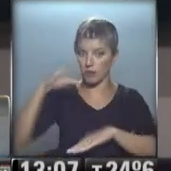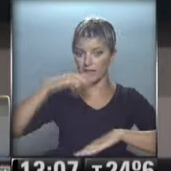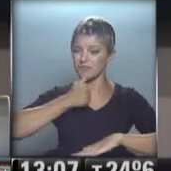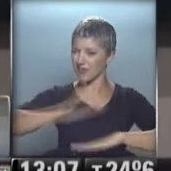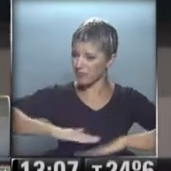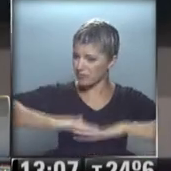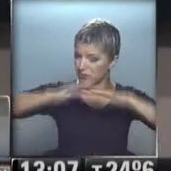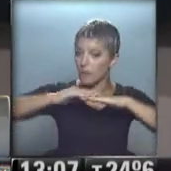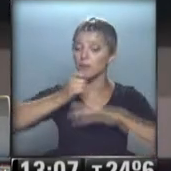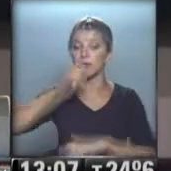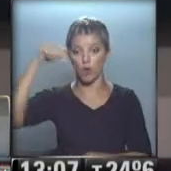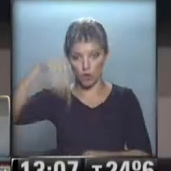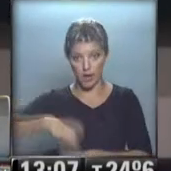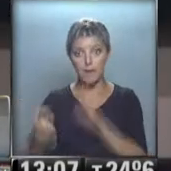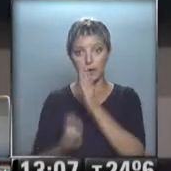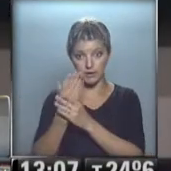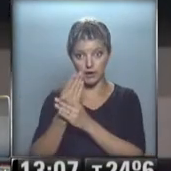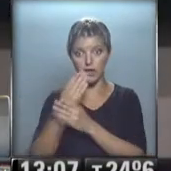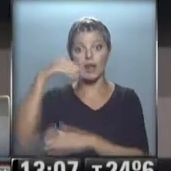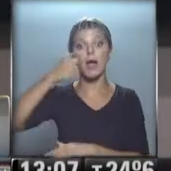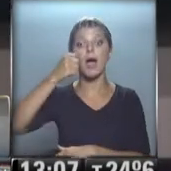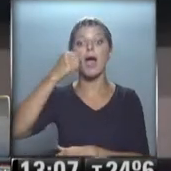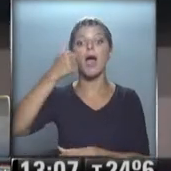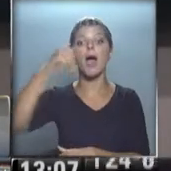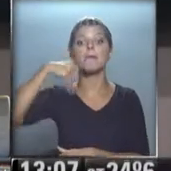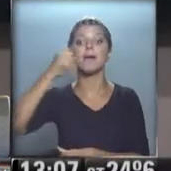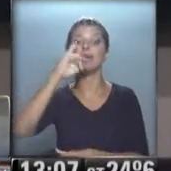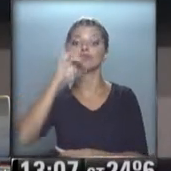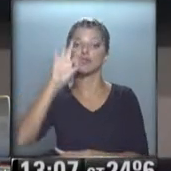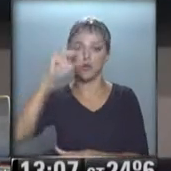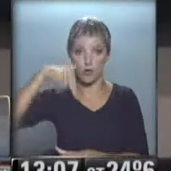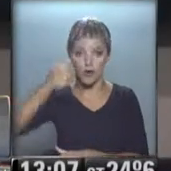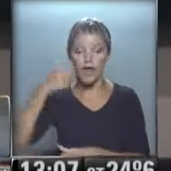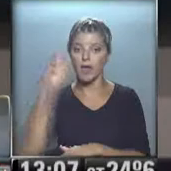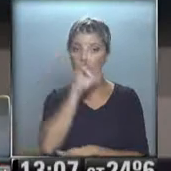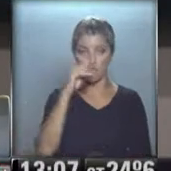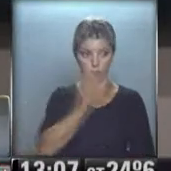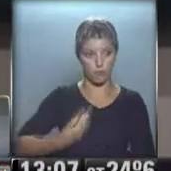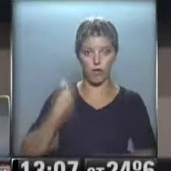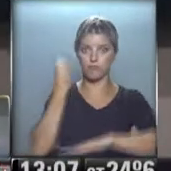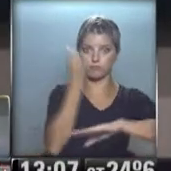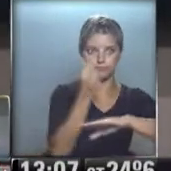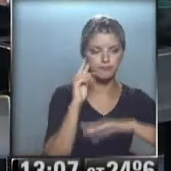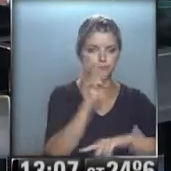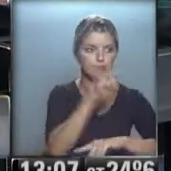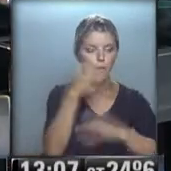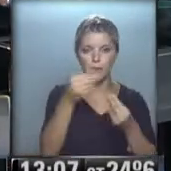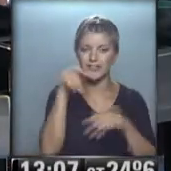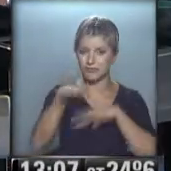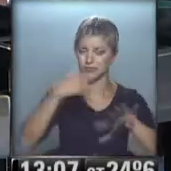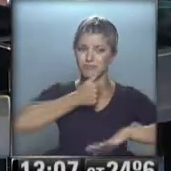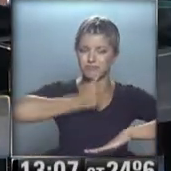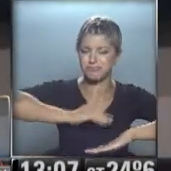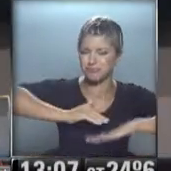a la región de Portobelo del Amazonas porque hubo una inundación otra vez muy importante están hablando de una catástrofe natural de la más